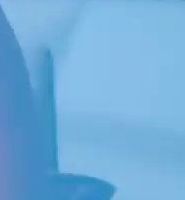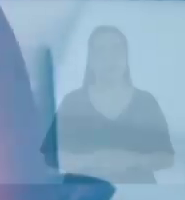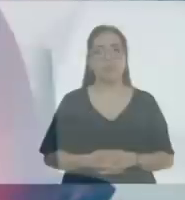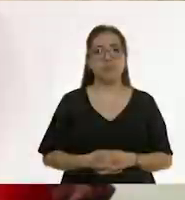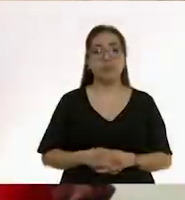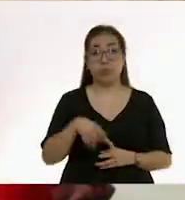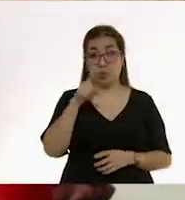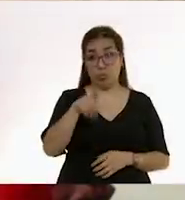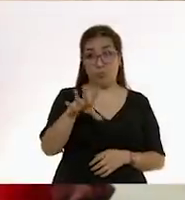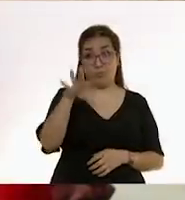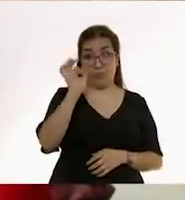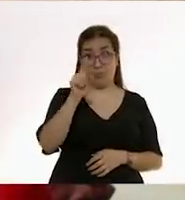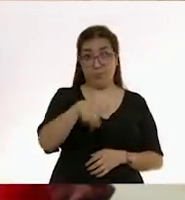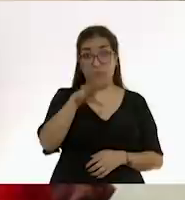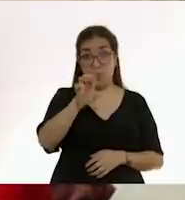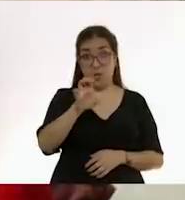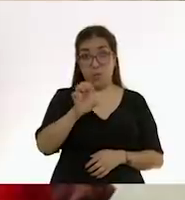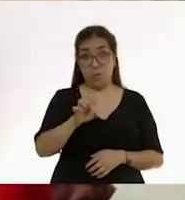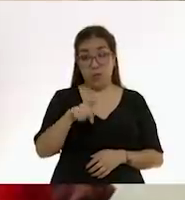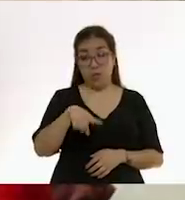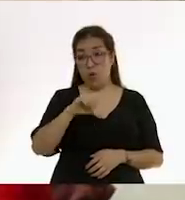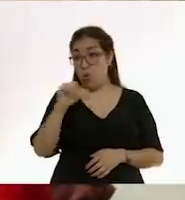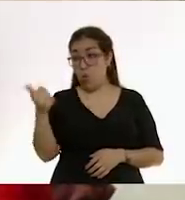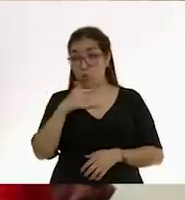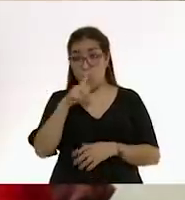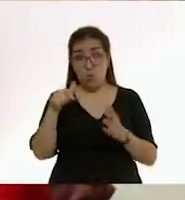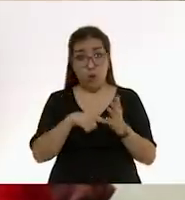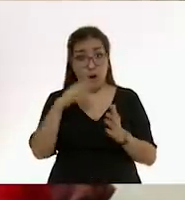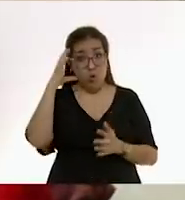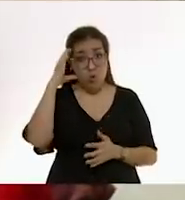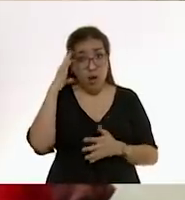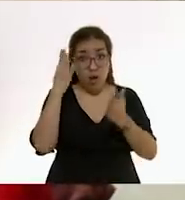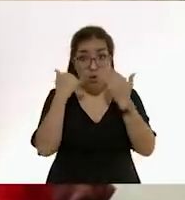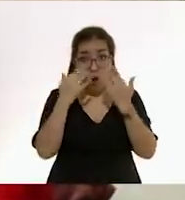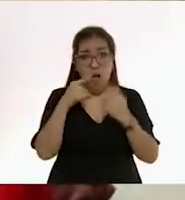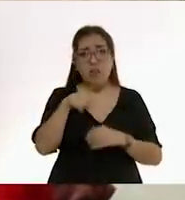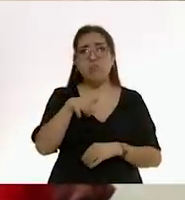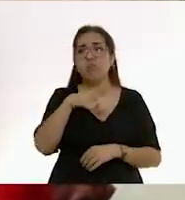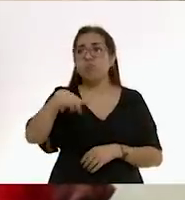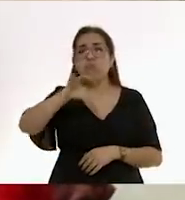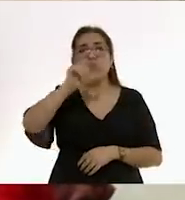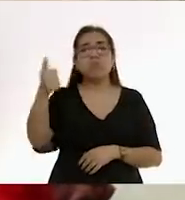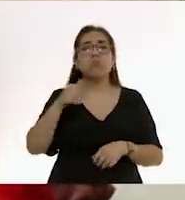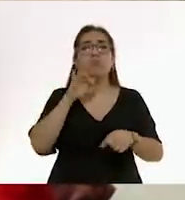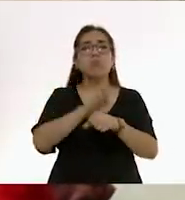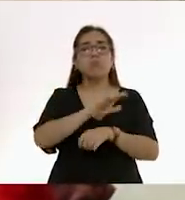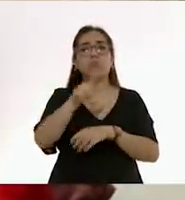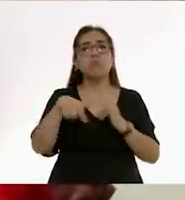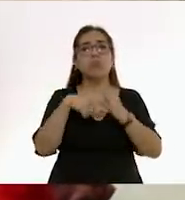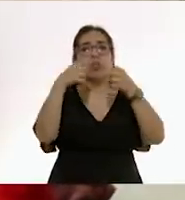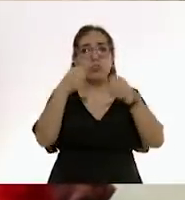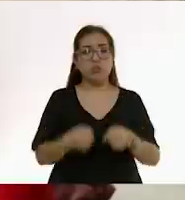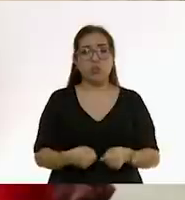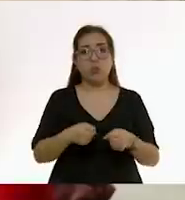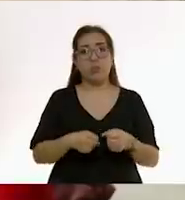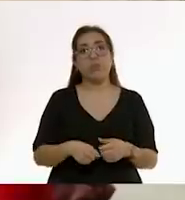Si eliges que tu bebé duerma en un espacio distinto a tu cama, es importante también hacerlo de manera segura. Los primeros seis meses el bebé debe de dormir en